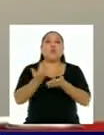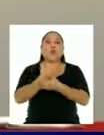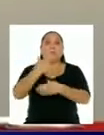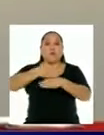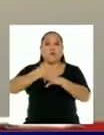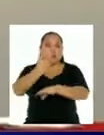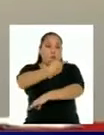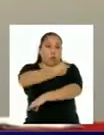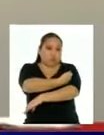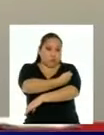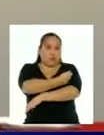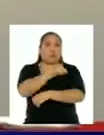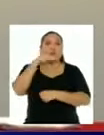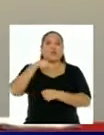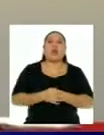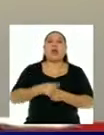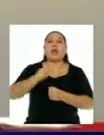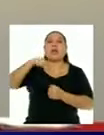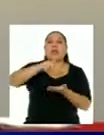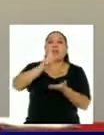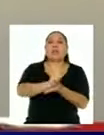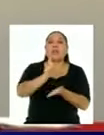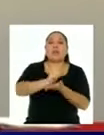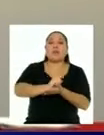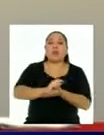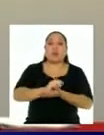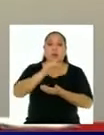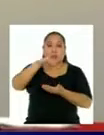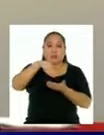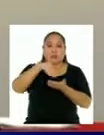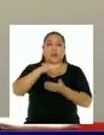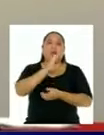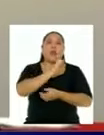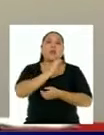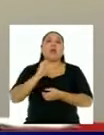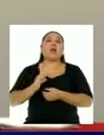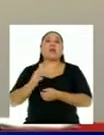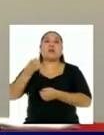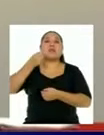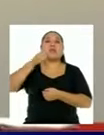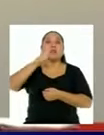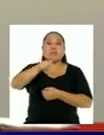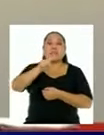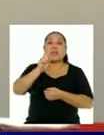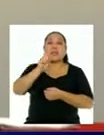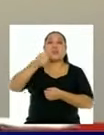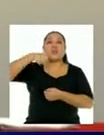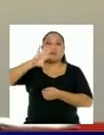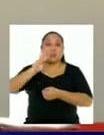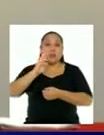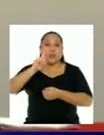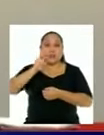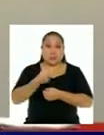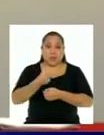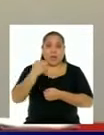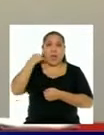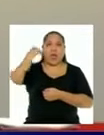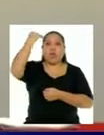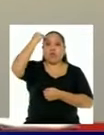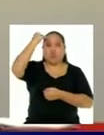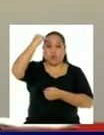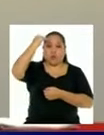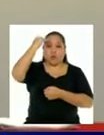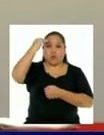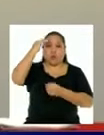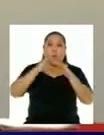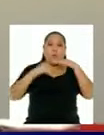COVID-19, y el día de hoy tenemos en Lima Metropolitana del Callao, 116 mil 369 adultos mayores de 80 años que